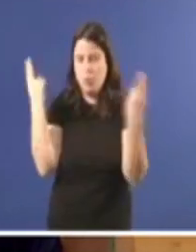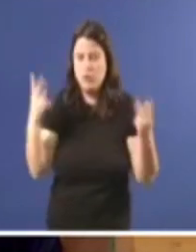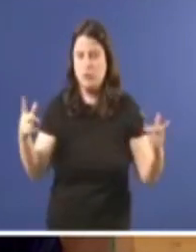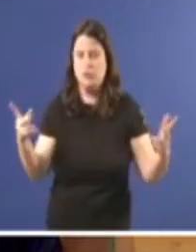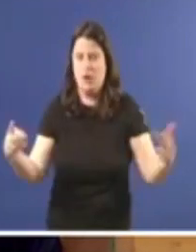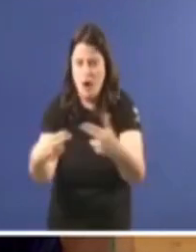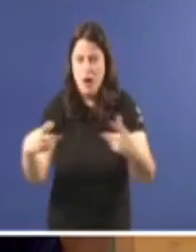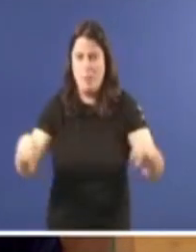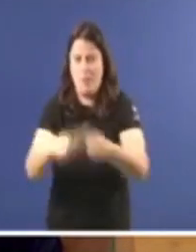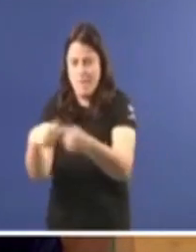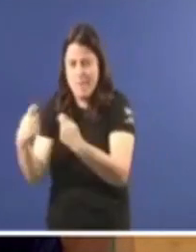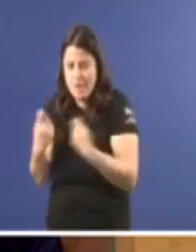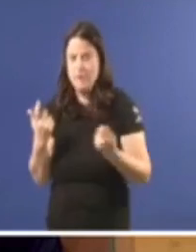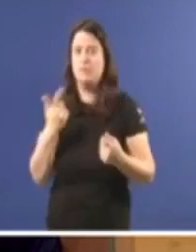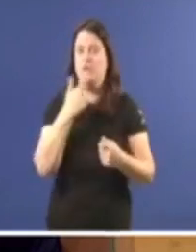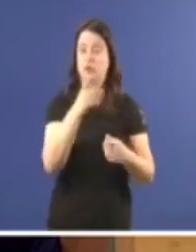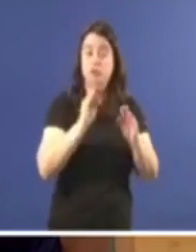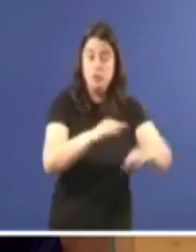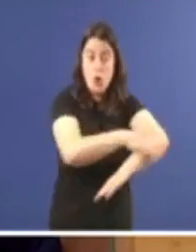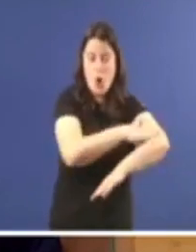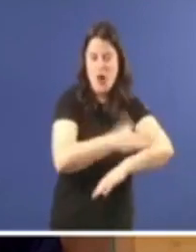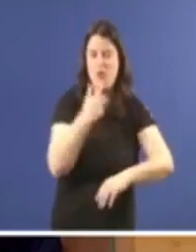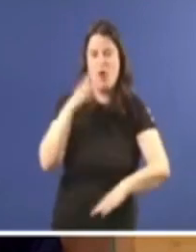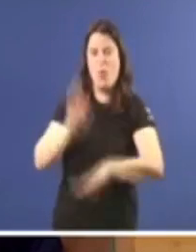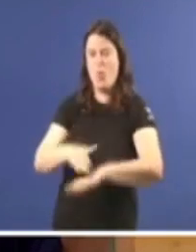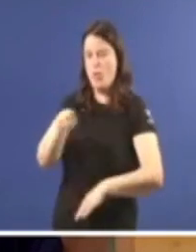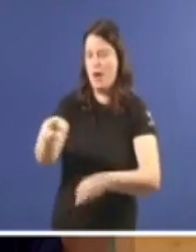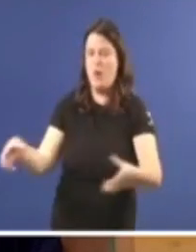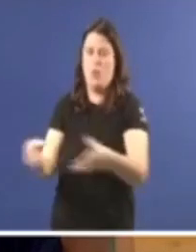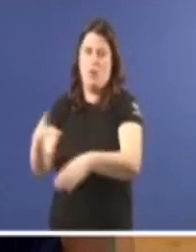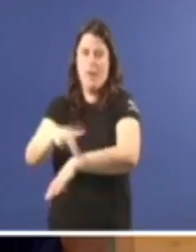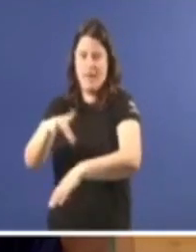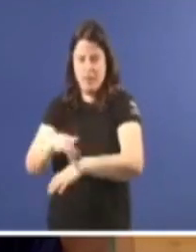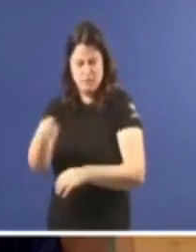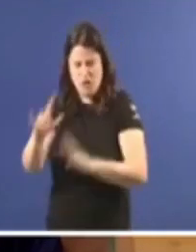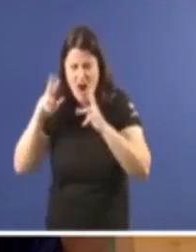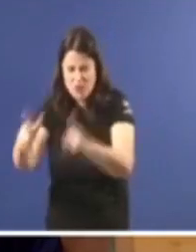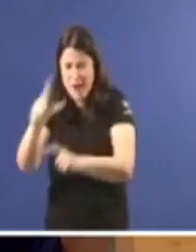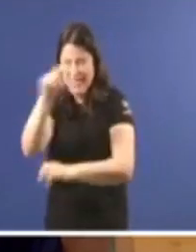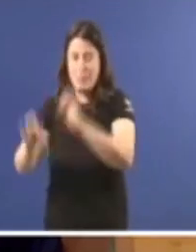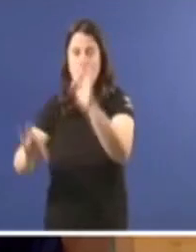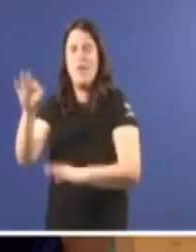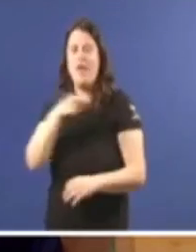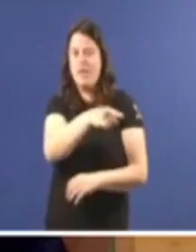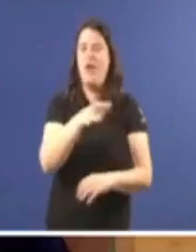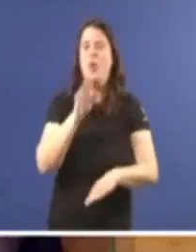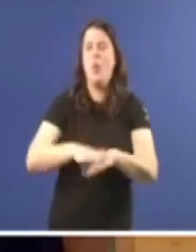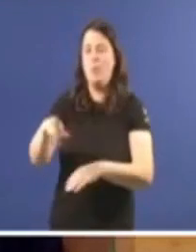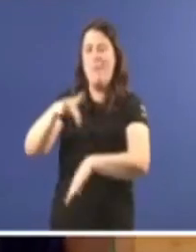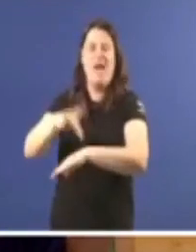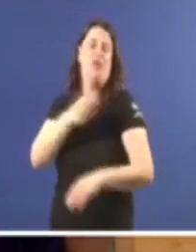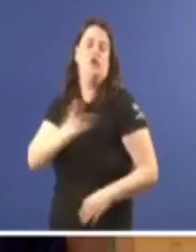ver ao seu goberno acusando o personal médico que deu tanto nesta pandemia de non querer atender os pacientes. É unha